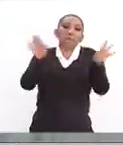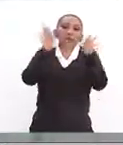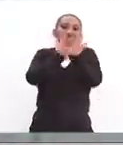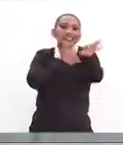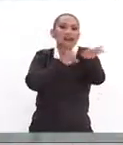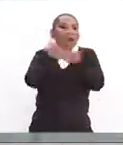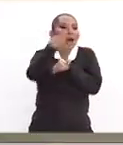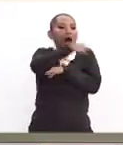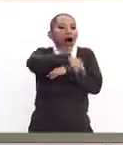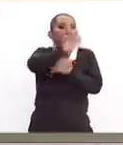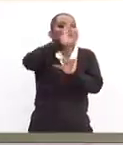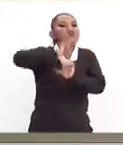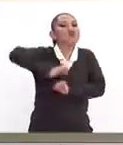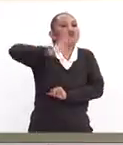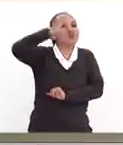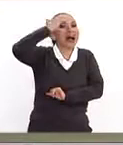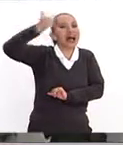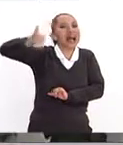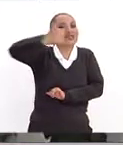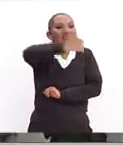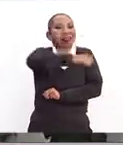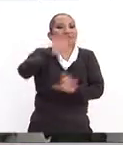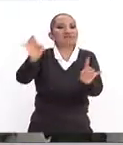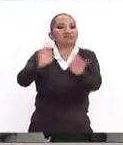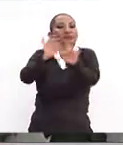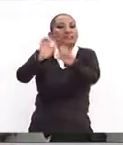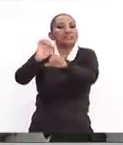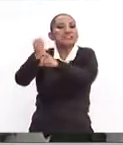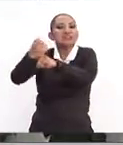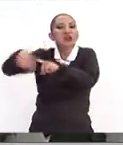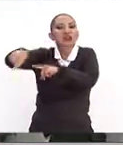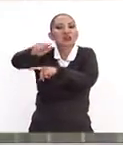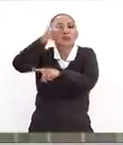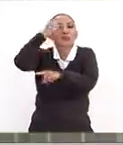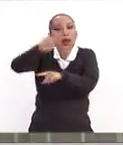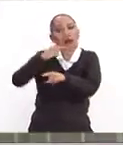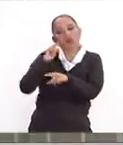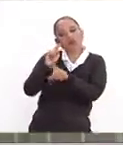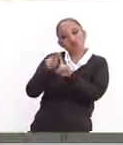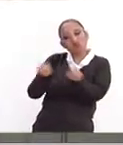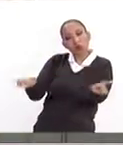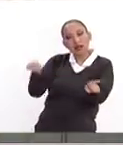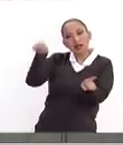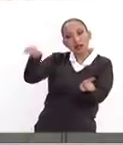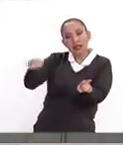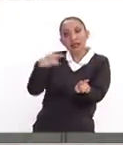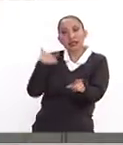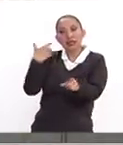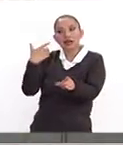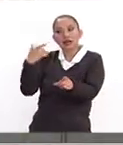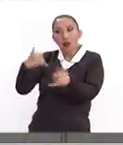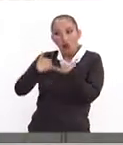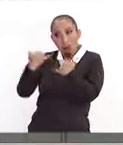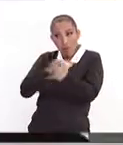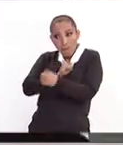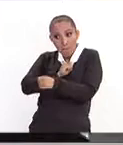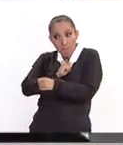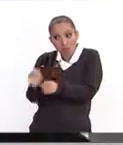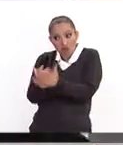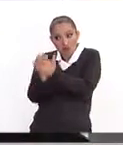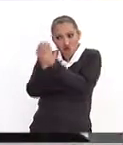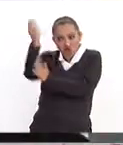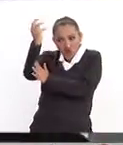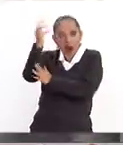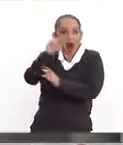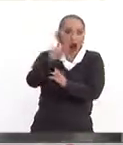trabajo que hagan las autoridades en cada caso para poder diferenciar cuándo sí amerita que haya una privación de la